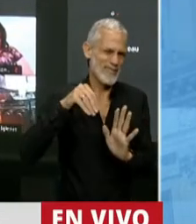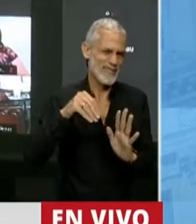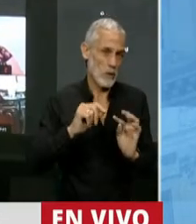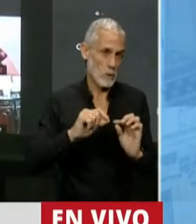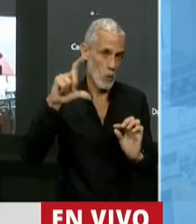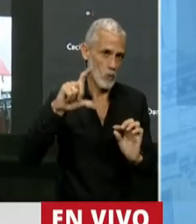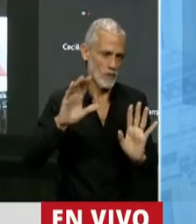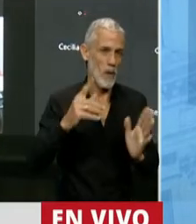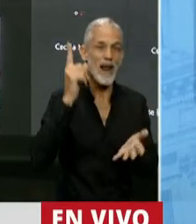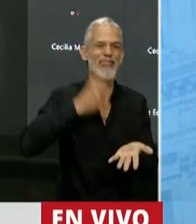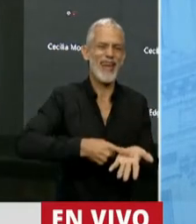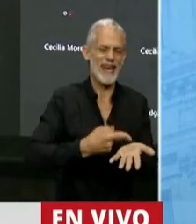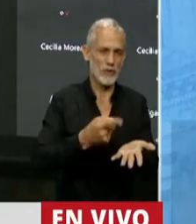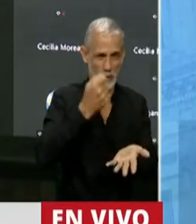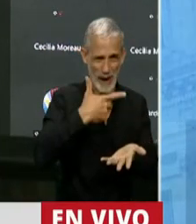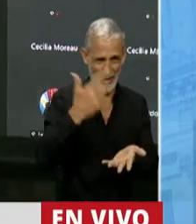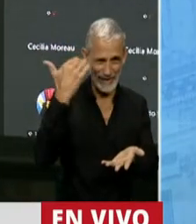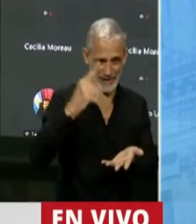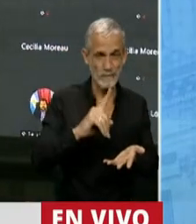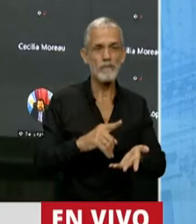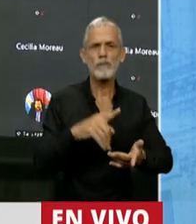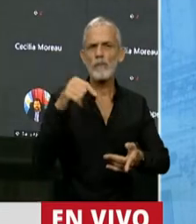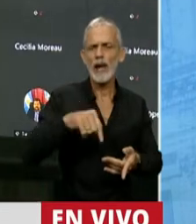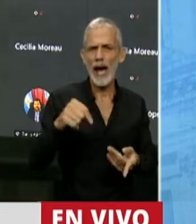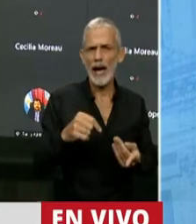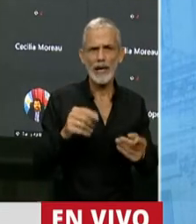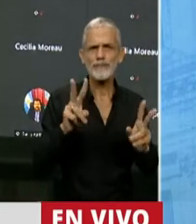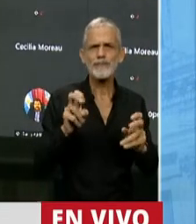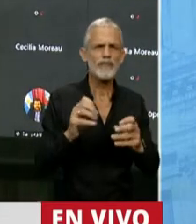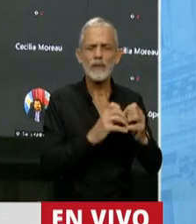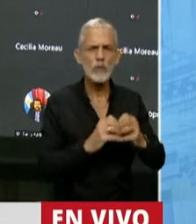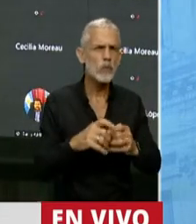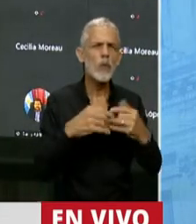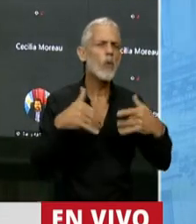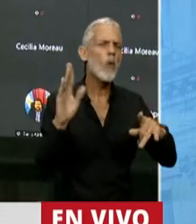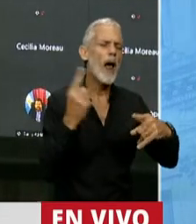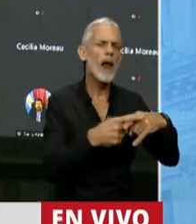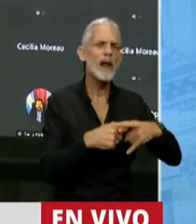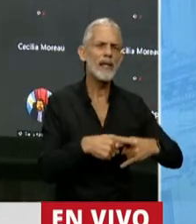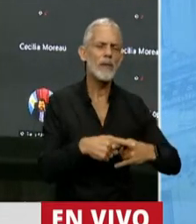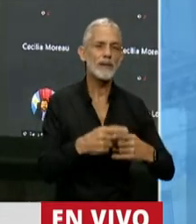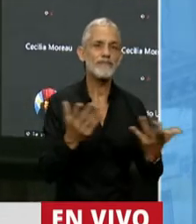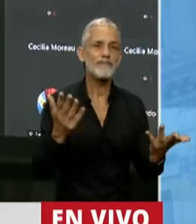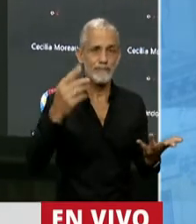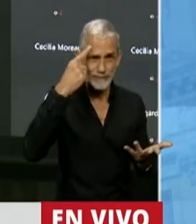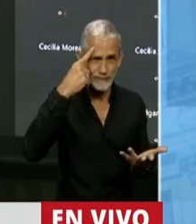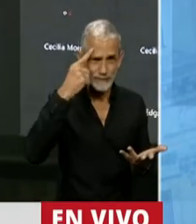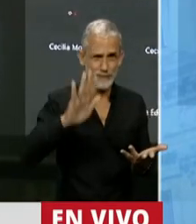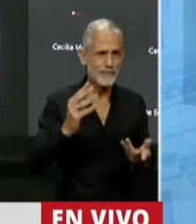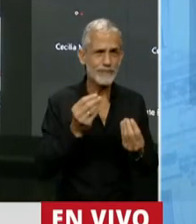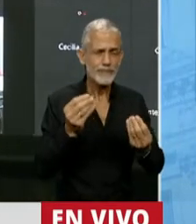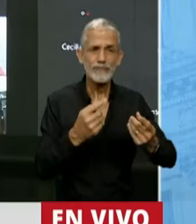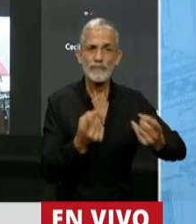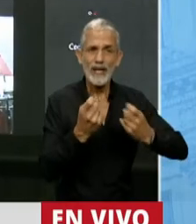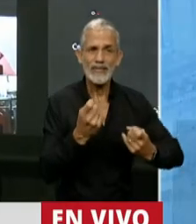eso lo hizo por decreto. Acá el debate central es que no se puede pensar en las